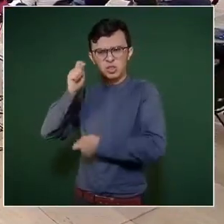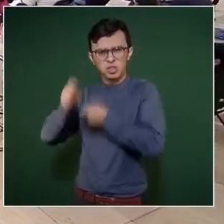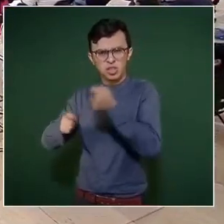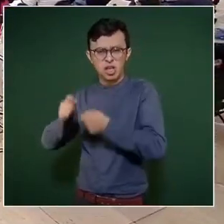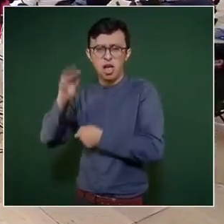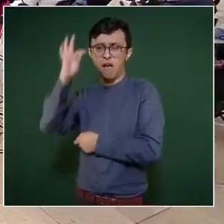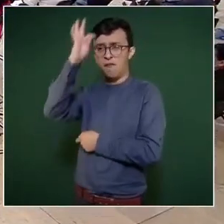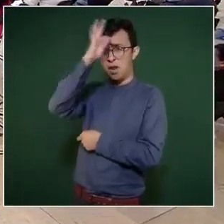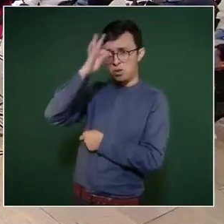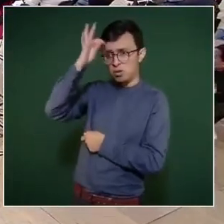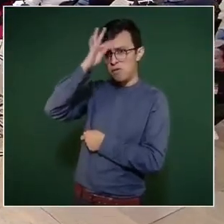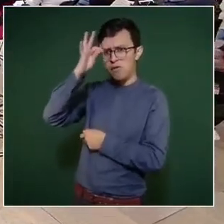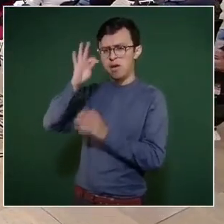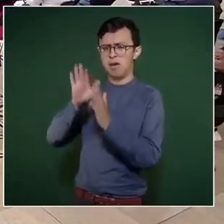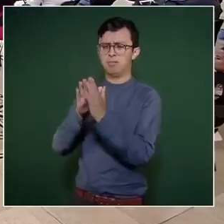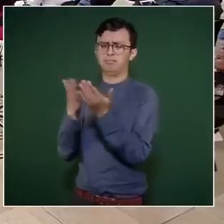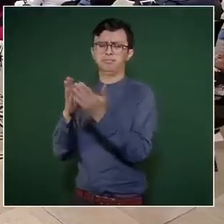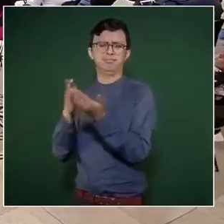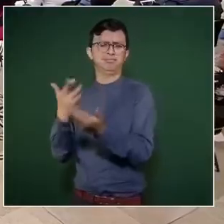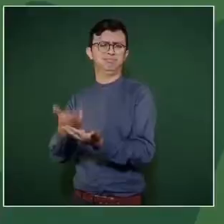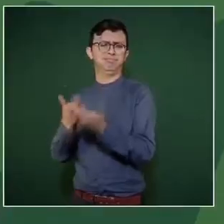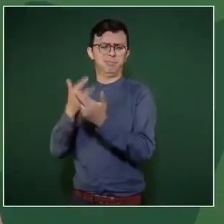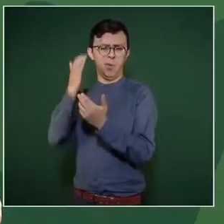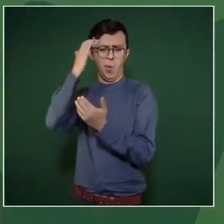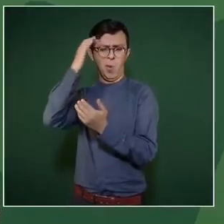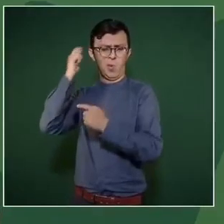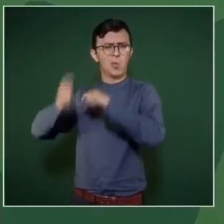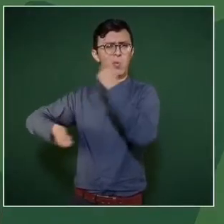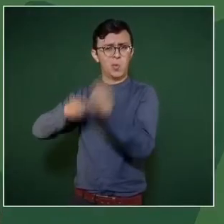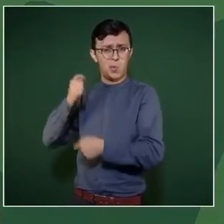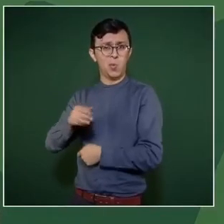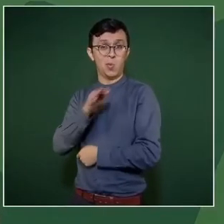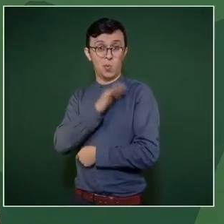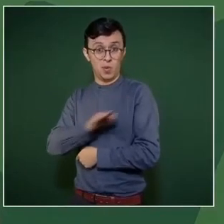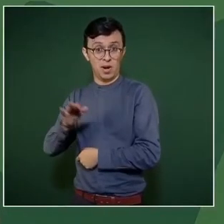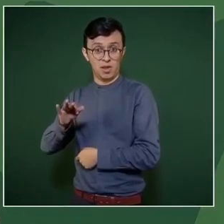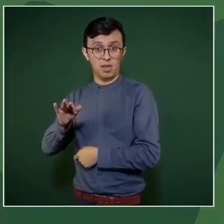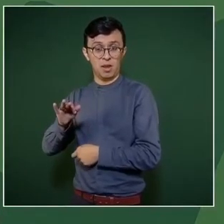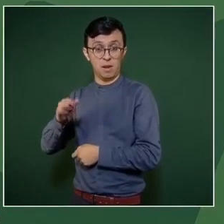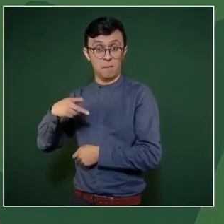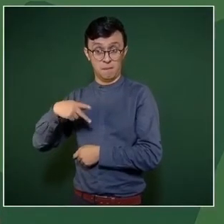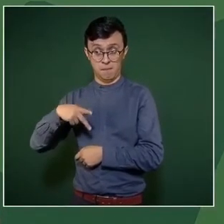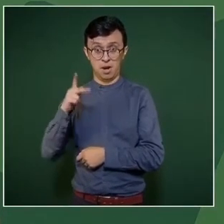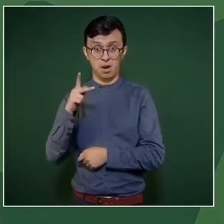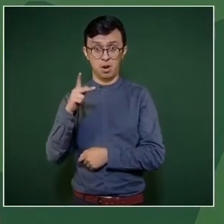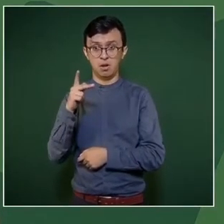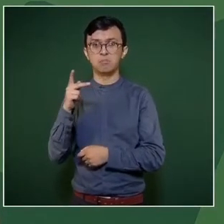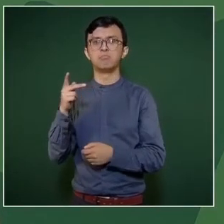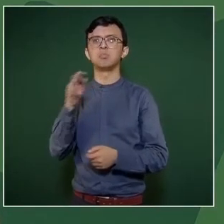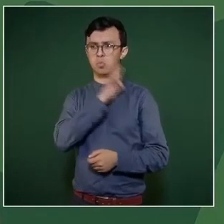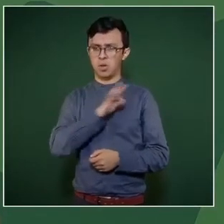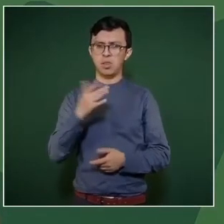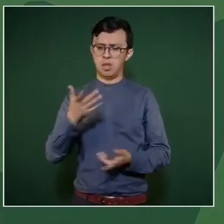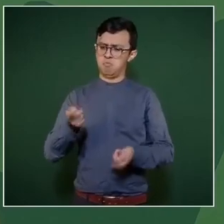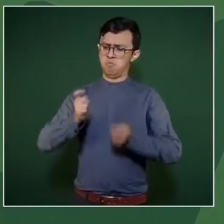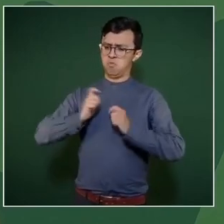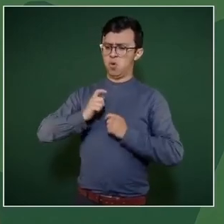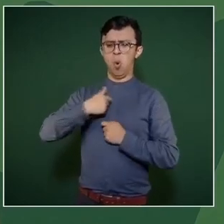de la literatura, se puede ser un buen intelectual y no necesariamente un buen político.